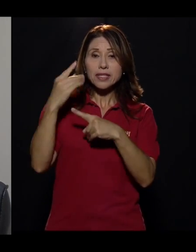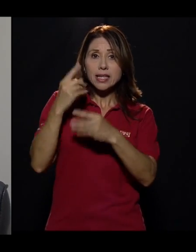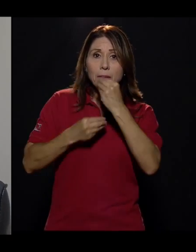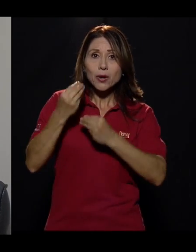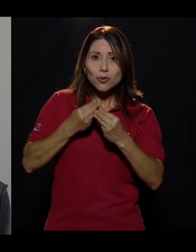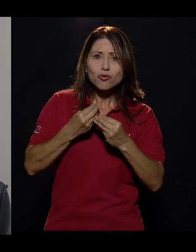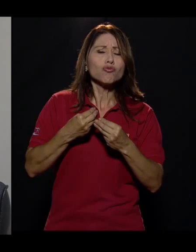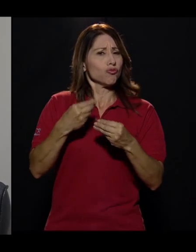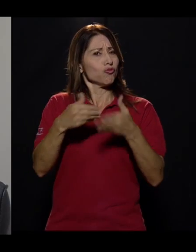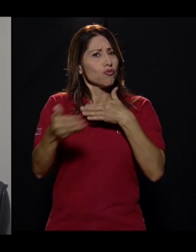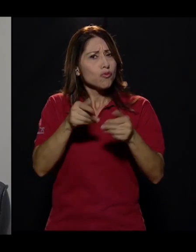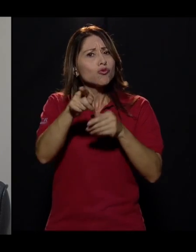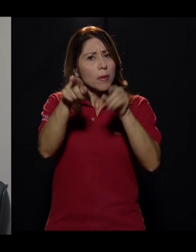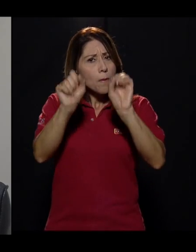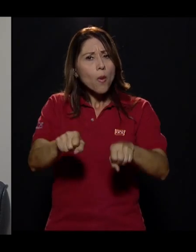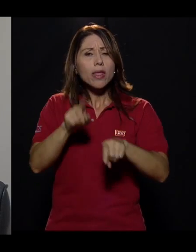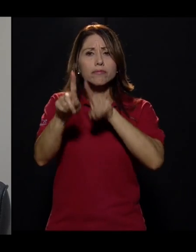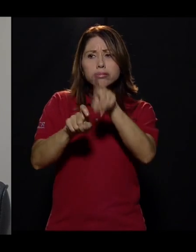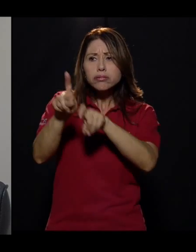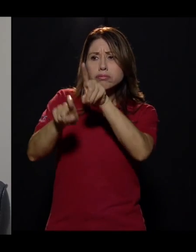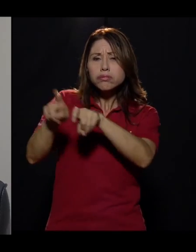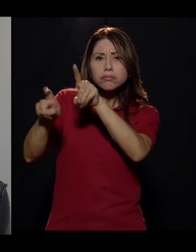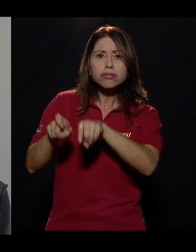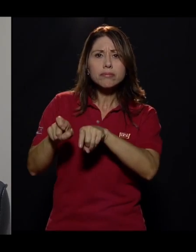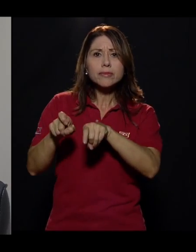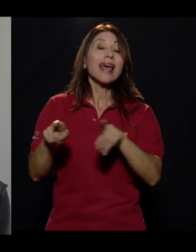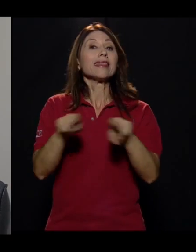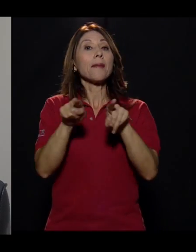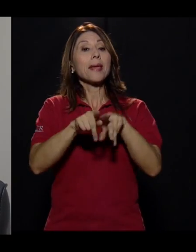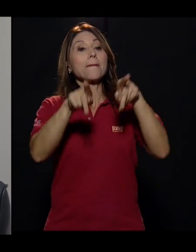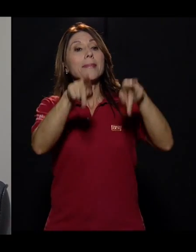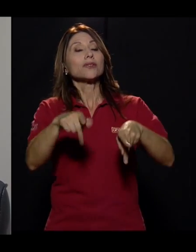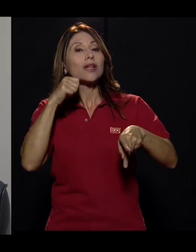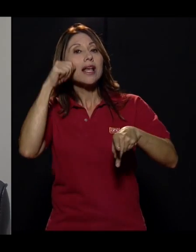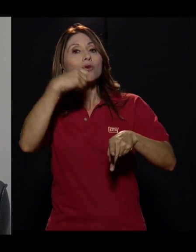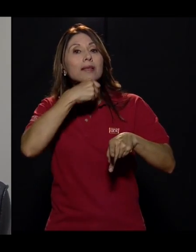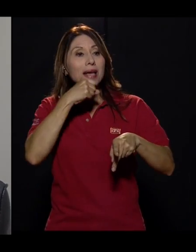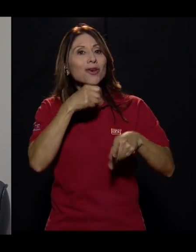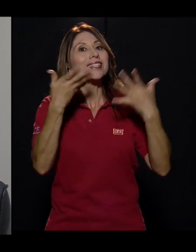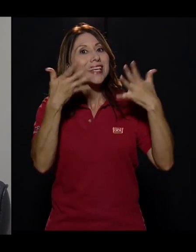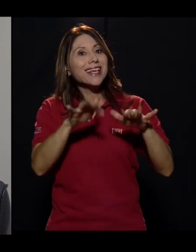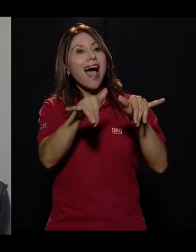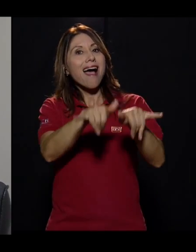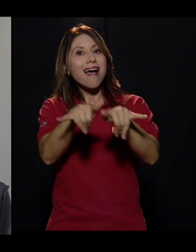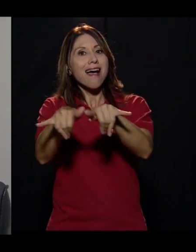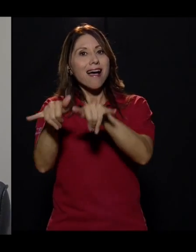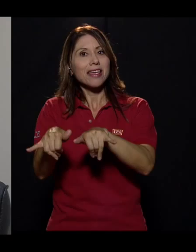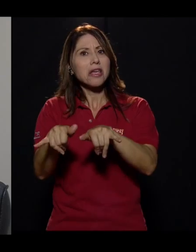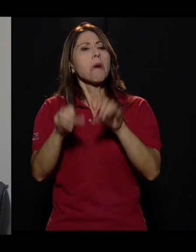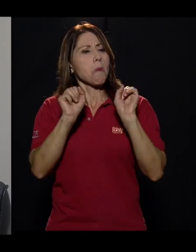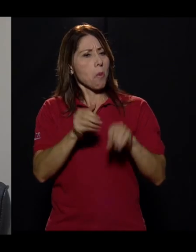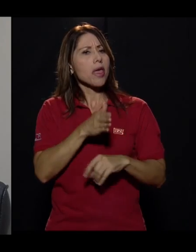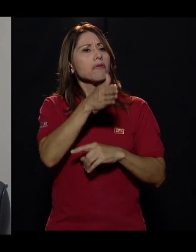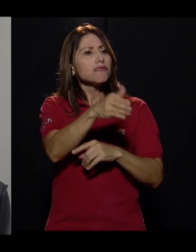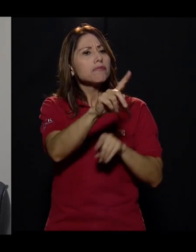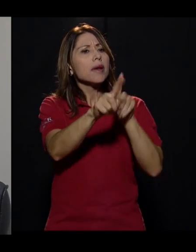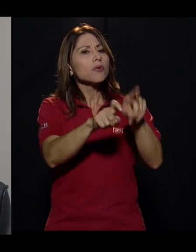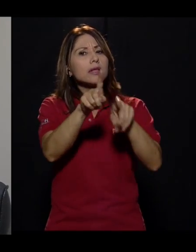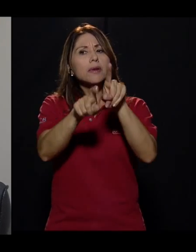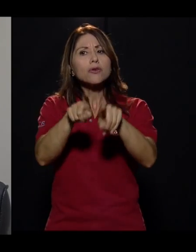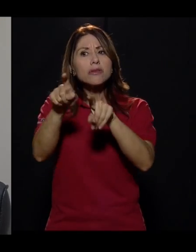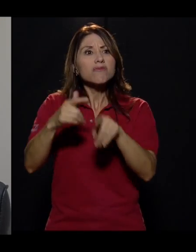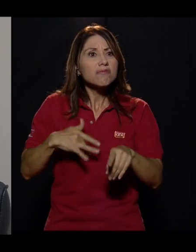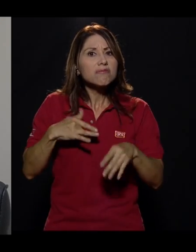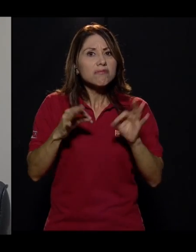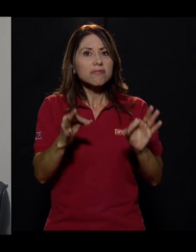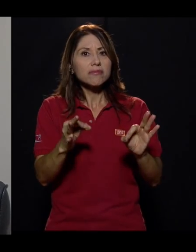¿Tienen nutricionista? Hagan las preguntas necesarias. Hable con los adultos mayores que están en la organización. Puede ir a preguntarle